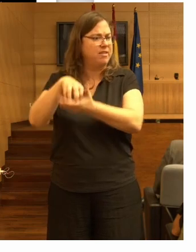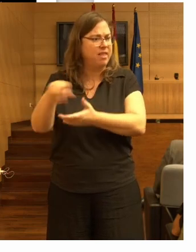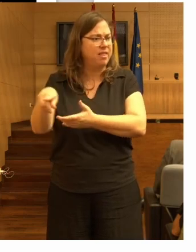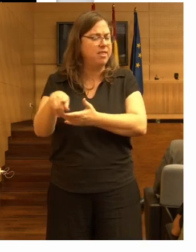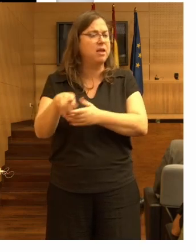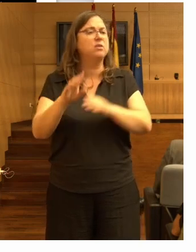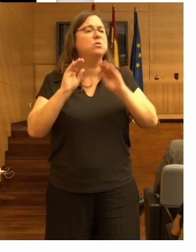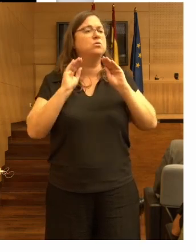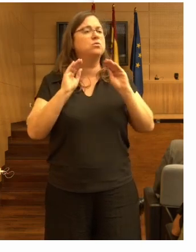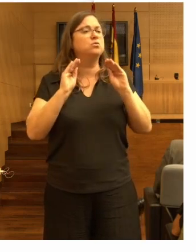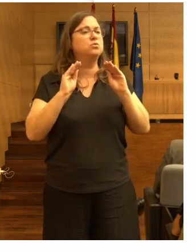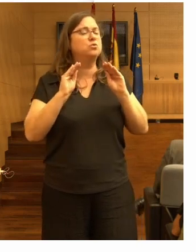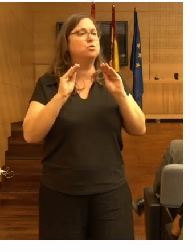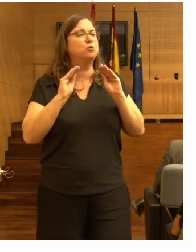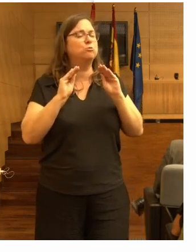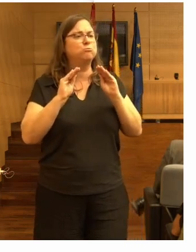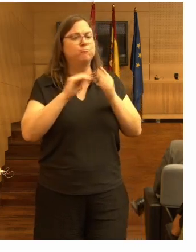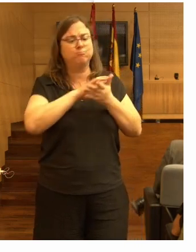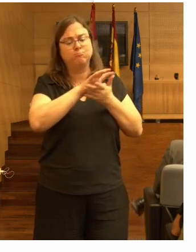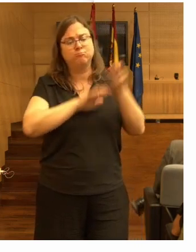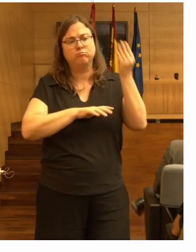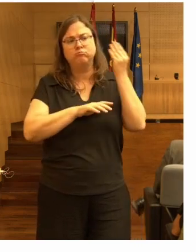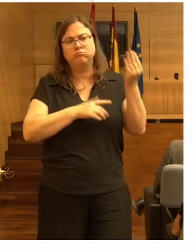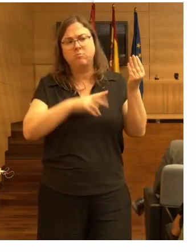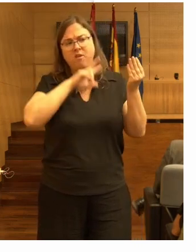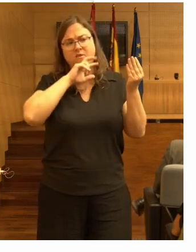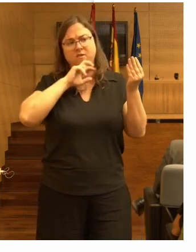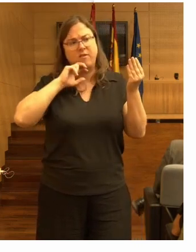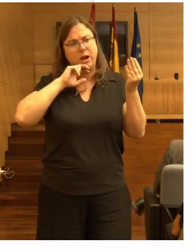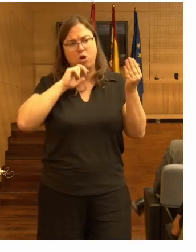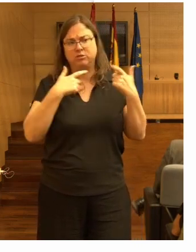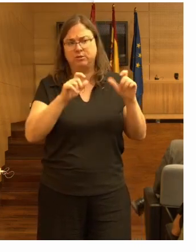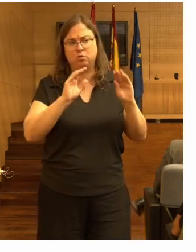sus obras son muy valiosas para este sector